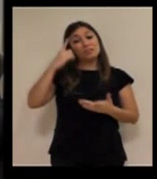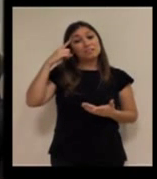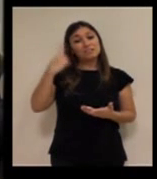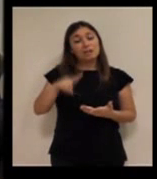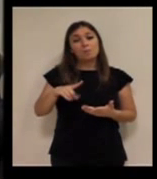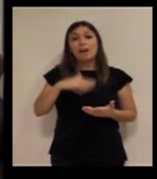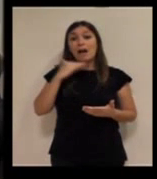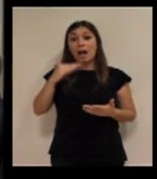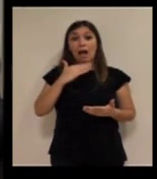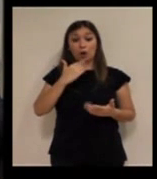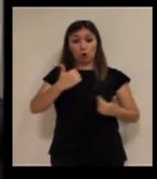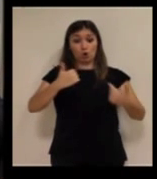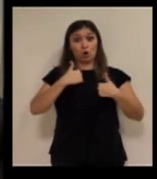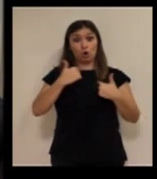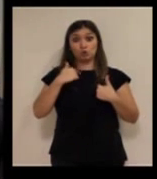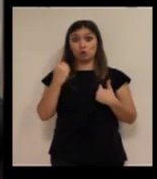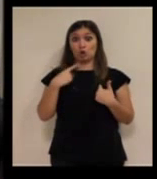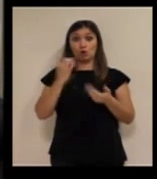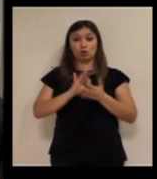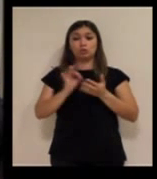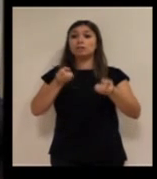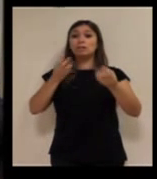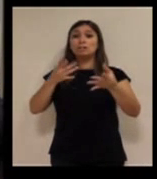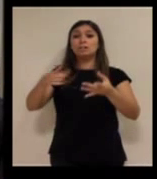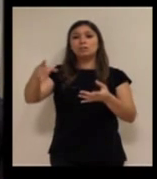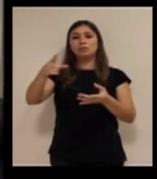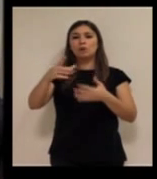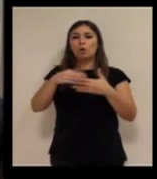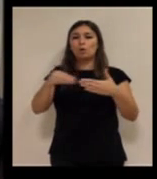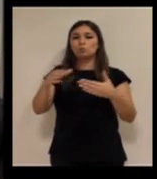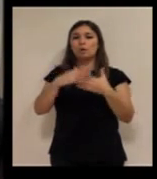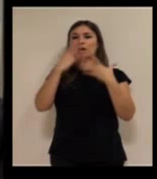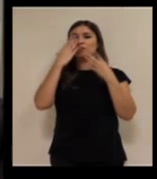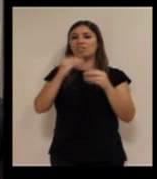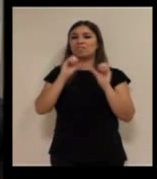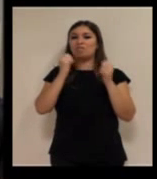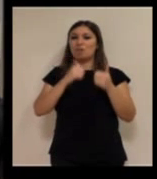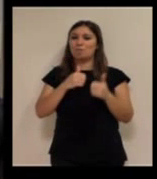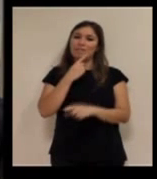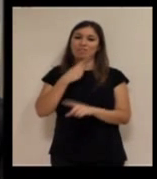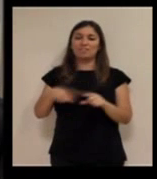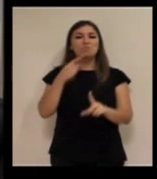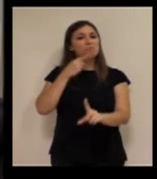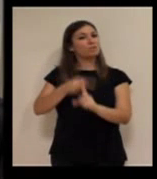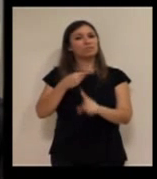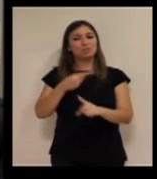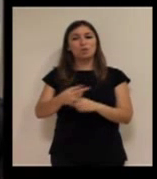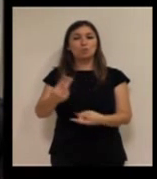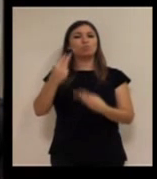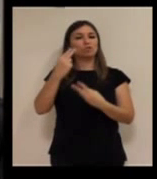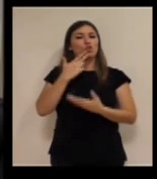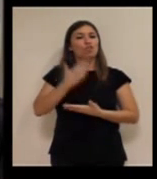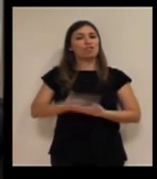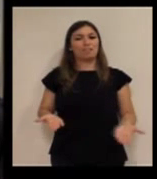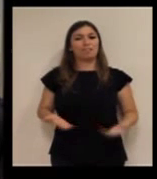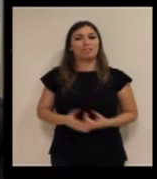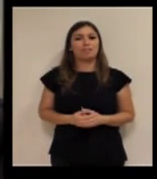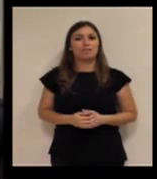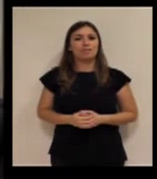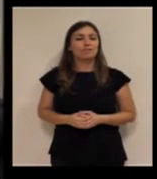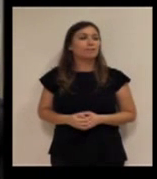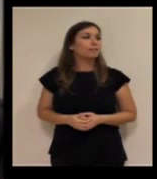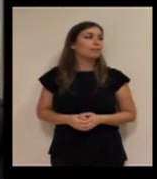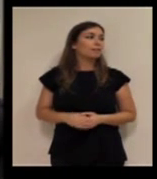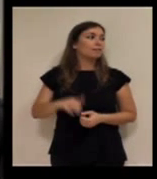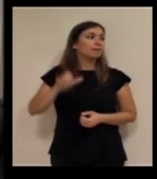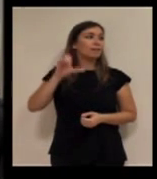mucho en el servicio porque saben que cualquier cosa que le traslademos nosotros, el usuario lo va a recibir de buen agrado porque confía, confía